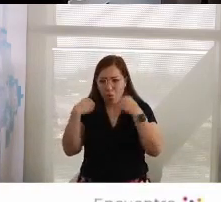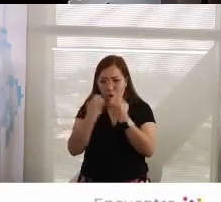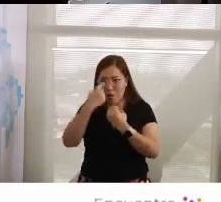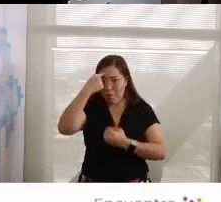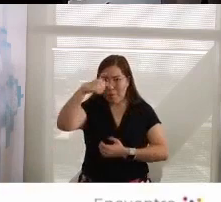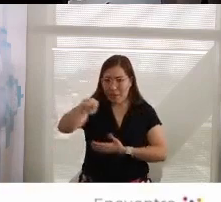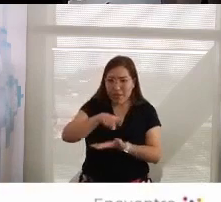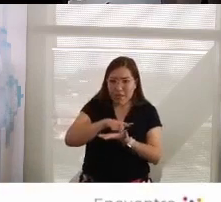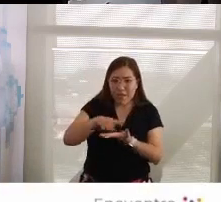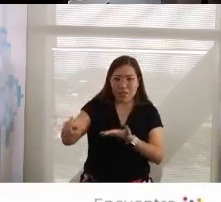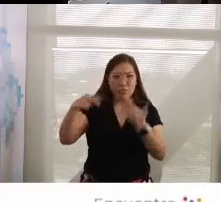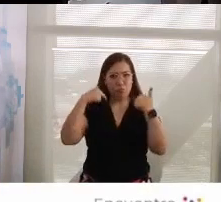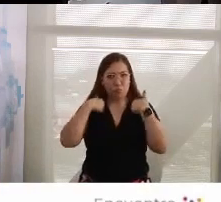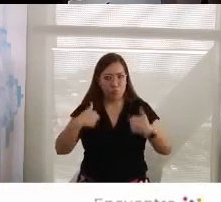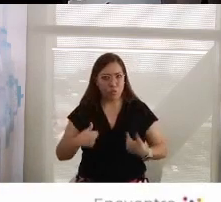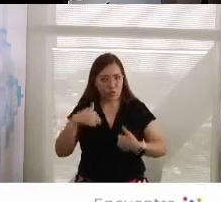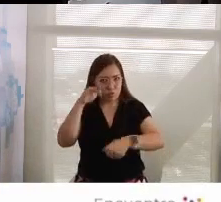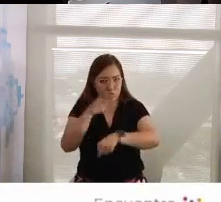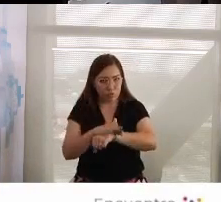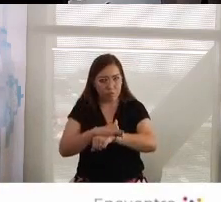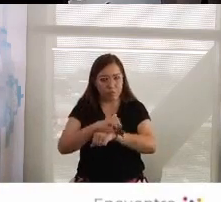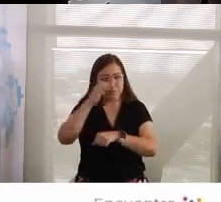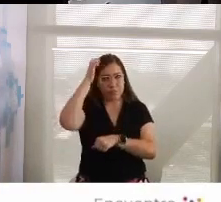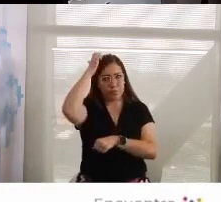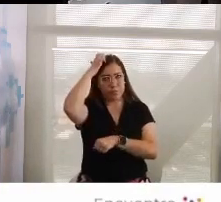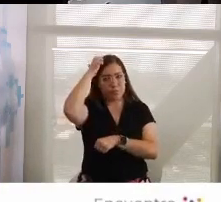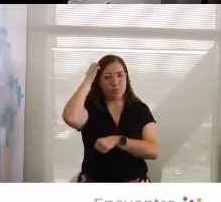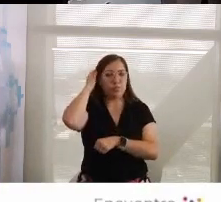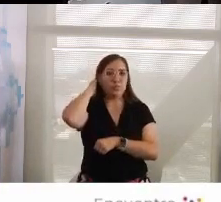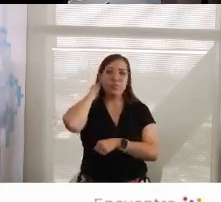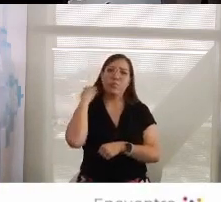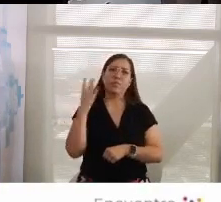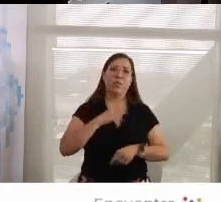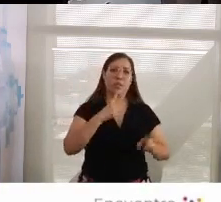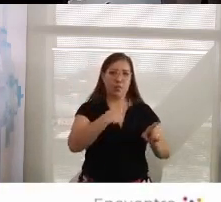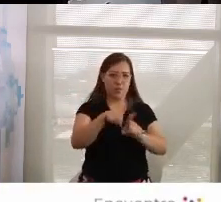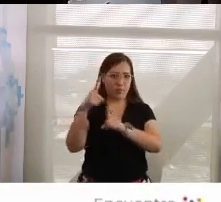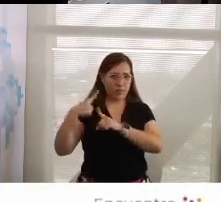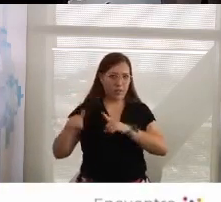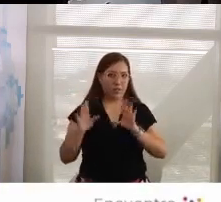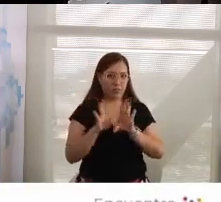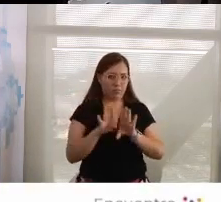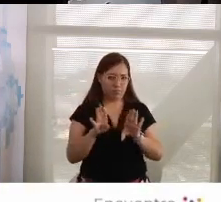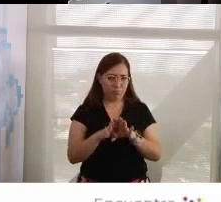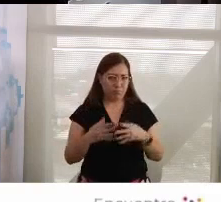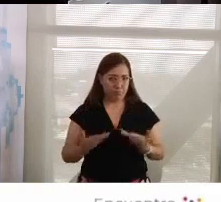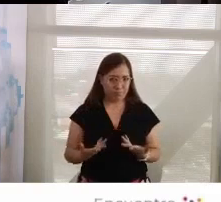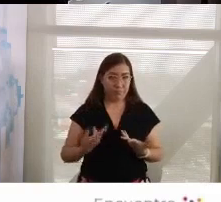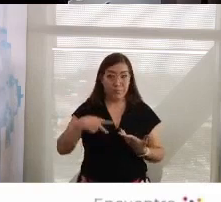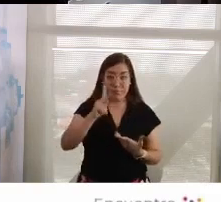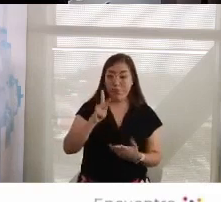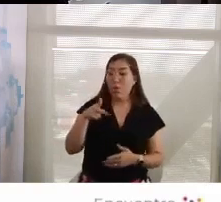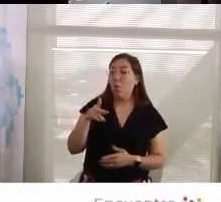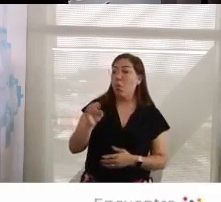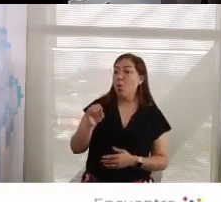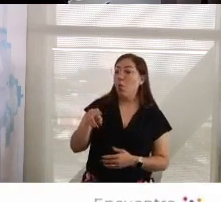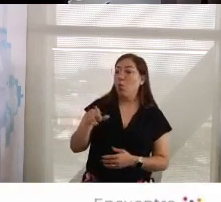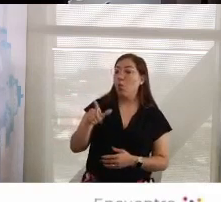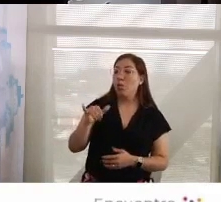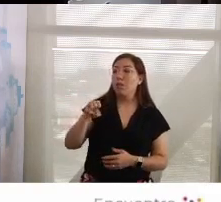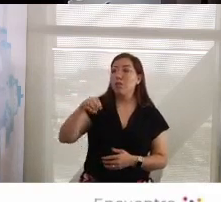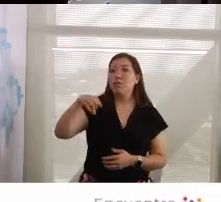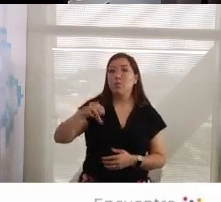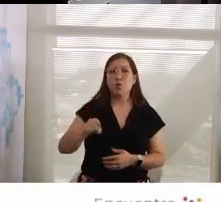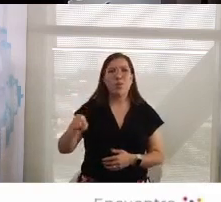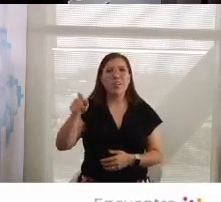humanos y hay otras pues para preservar la democracia como la mía. El populismo, por definición,